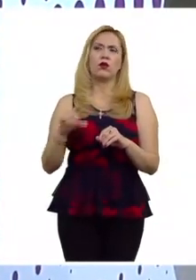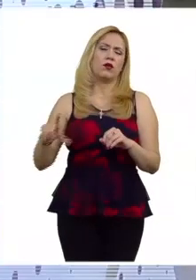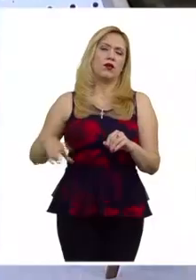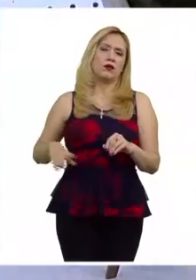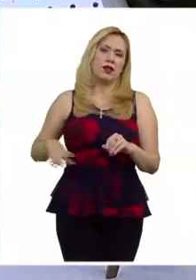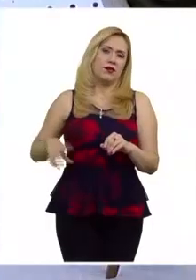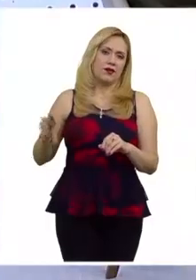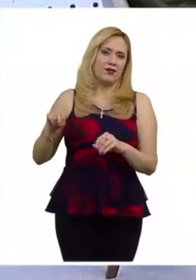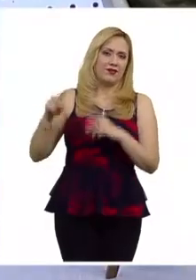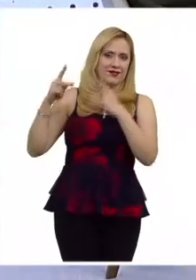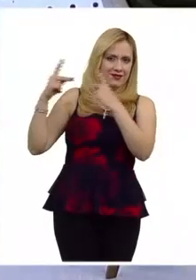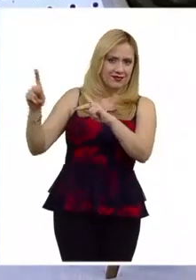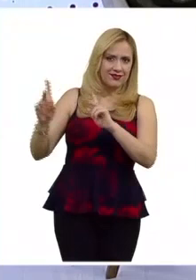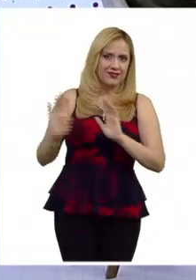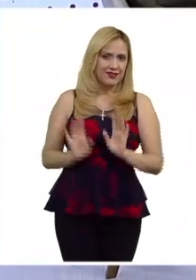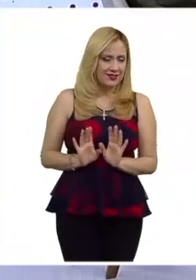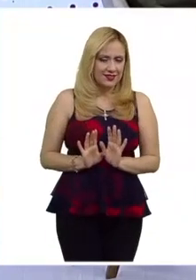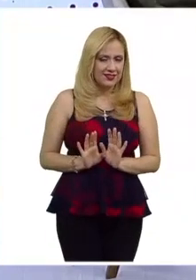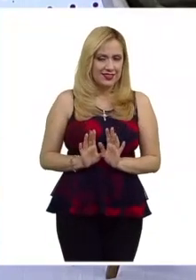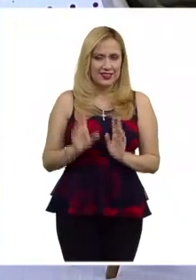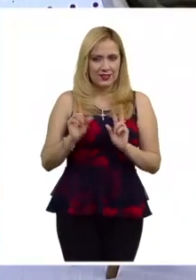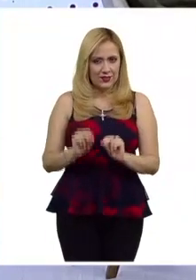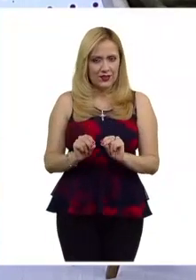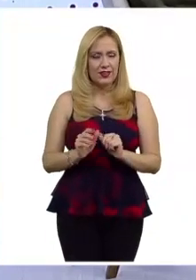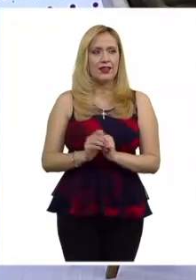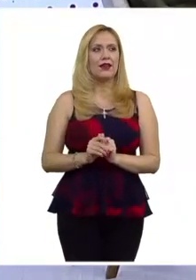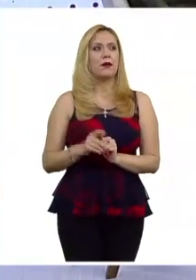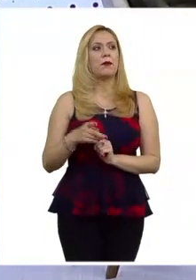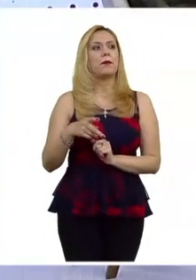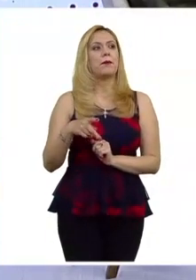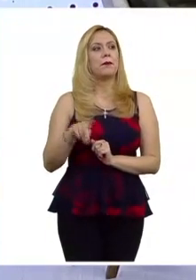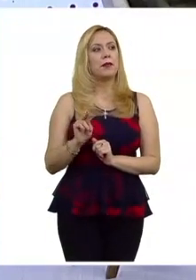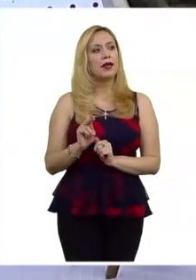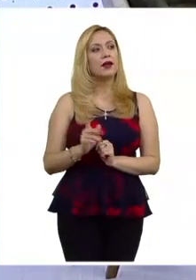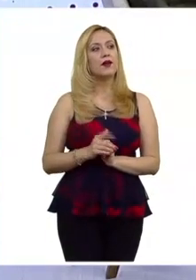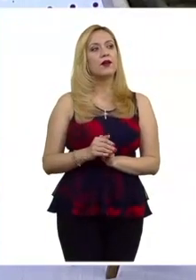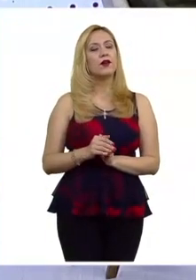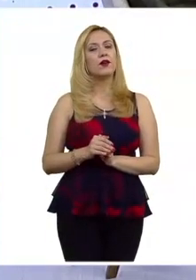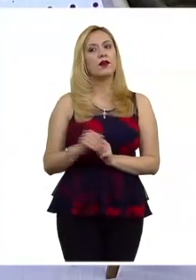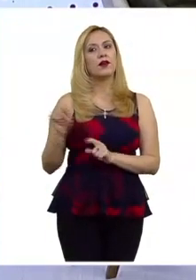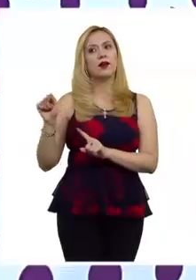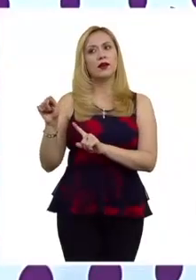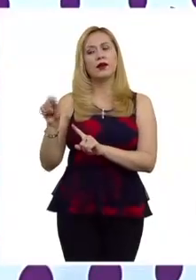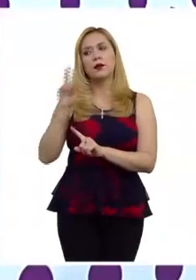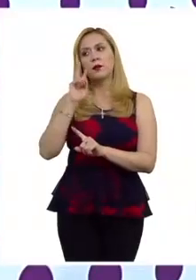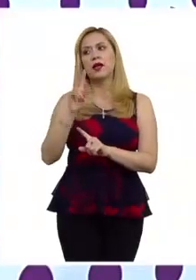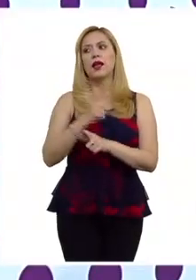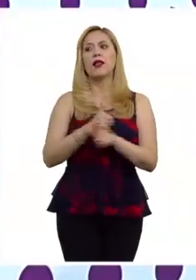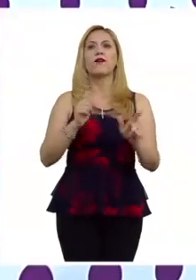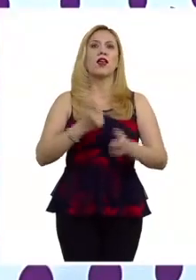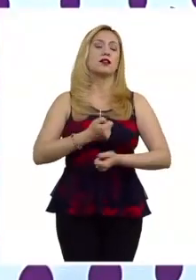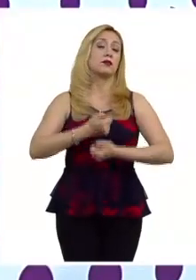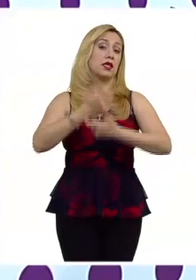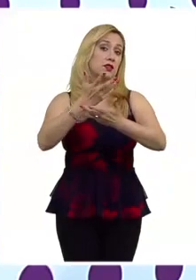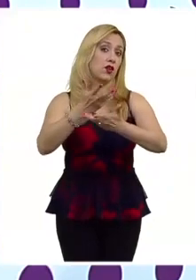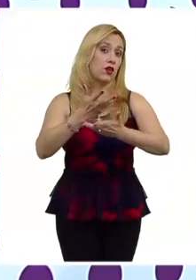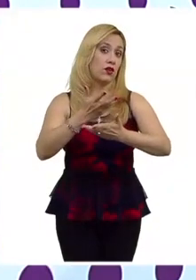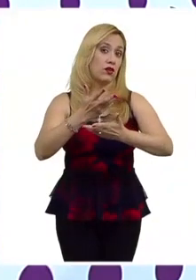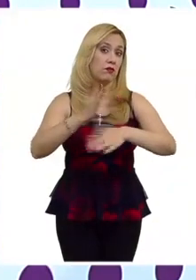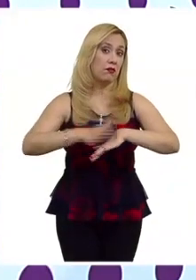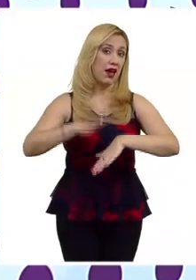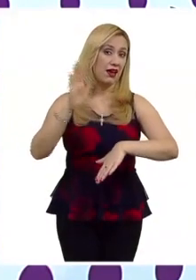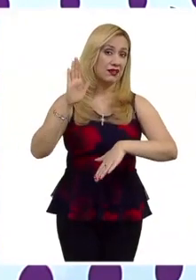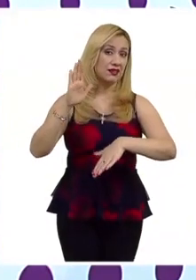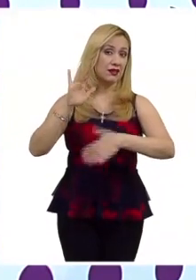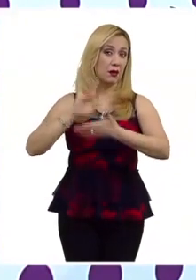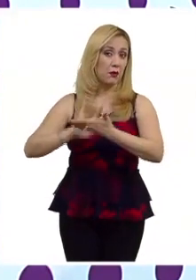es interés público y no es en el ámbito público acota un poco más la libertad de expresión nosotros partimos de la premisa